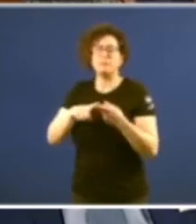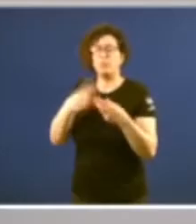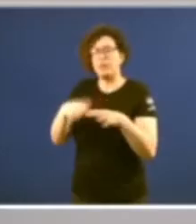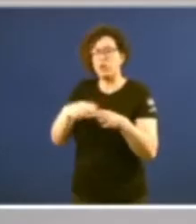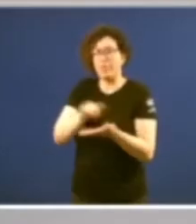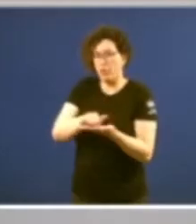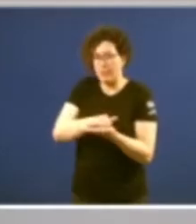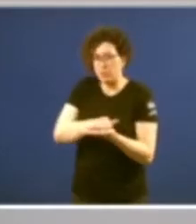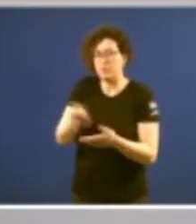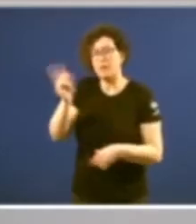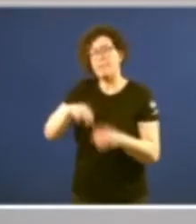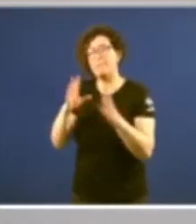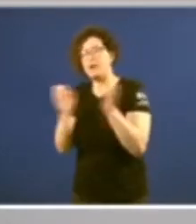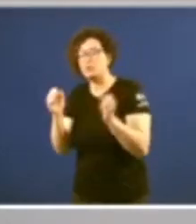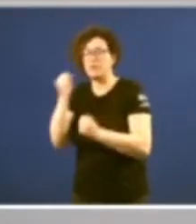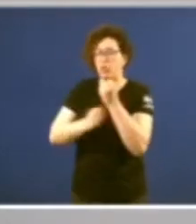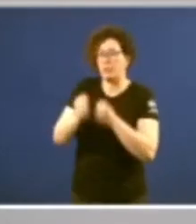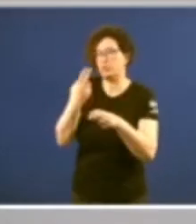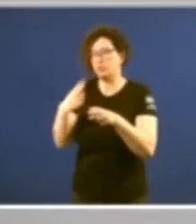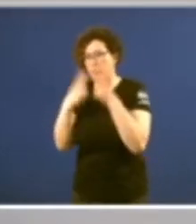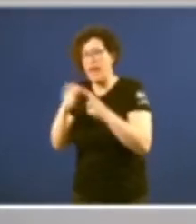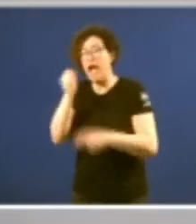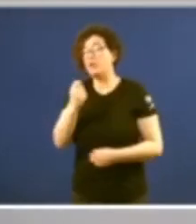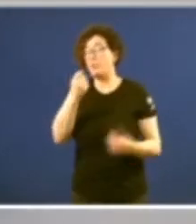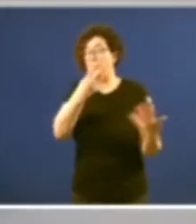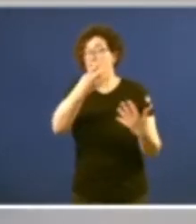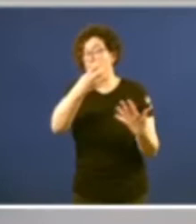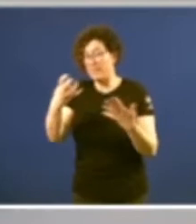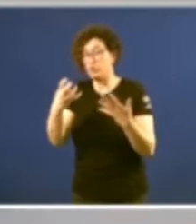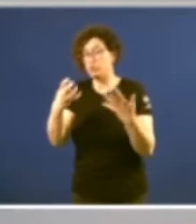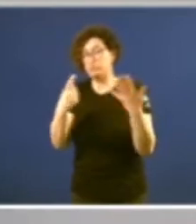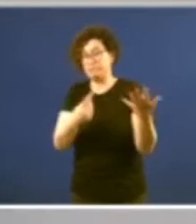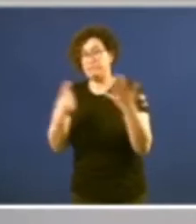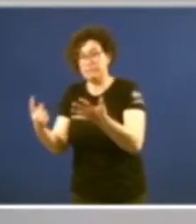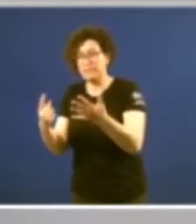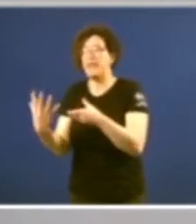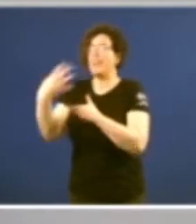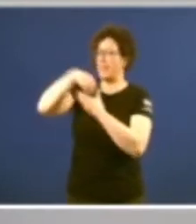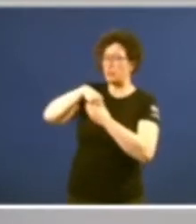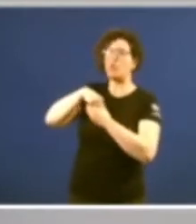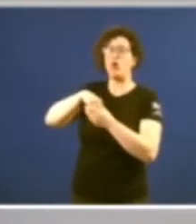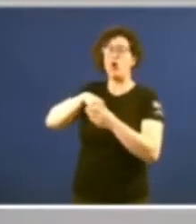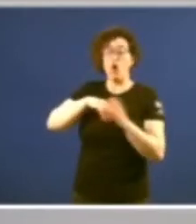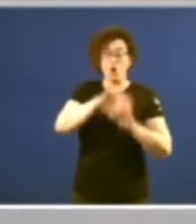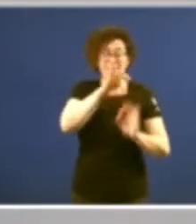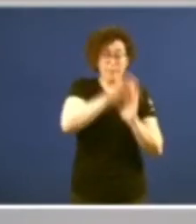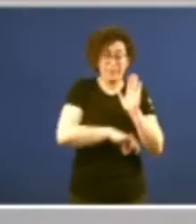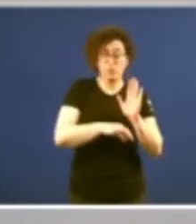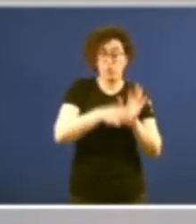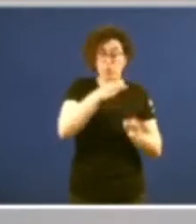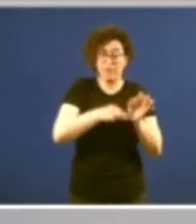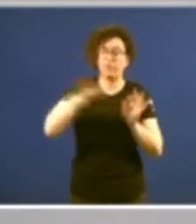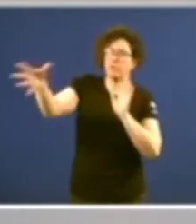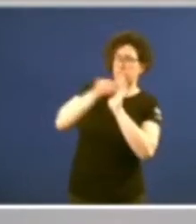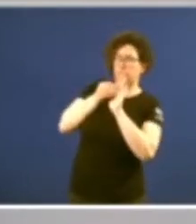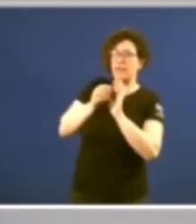Pactos de Derechos Económicos e Sociales del año 1966, que se integran en o noso ordenamiento jurídico. E un precepto,